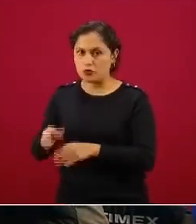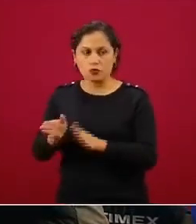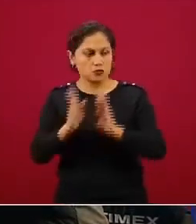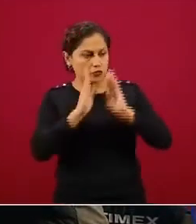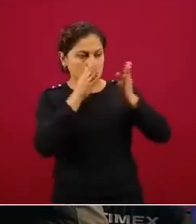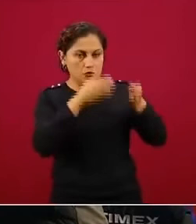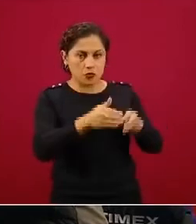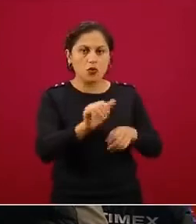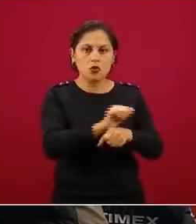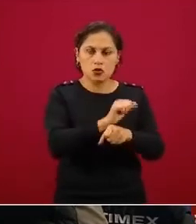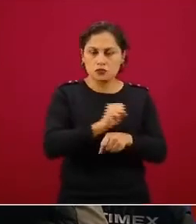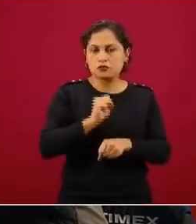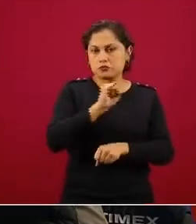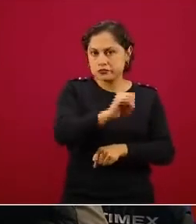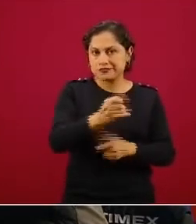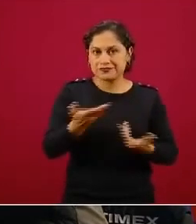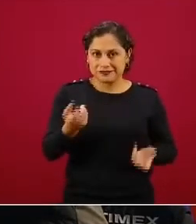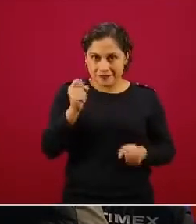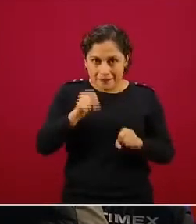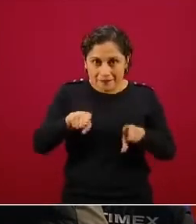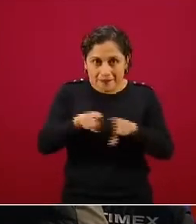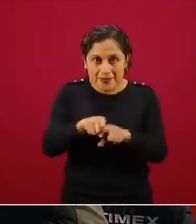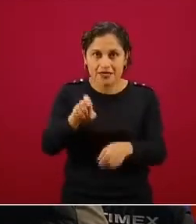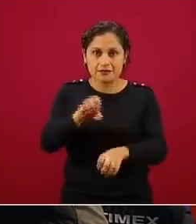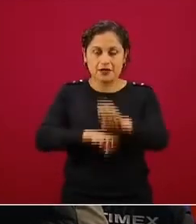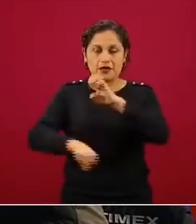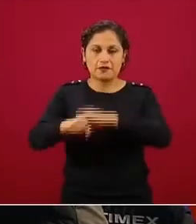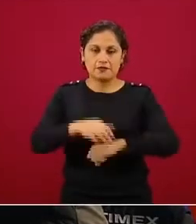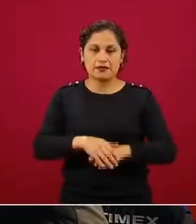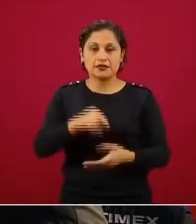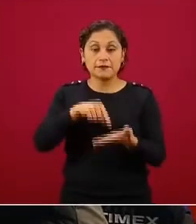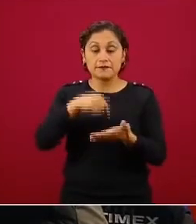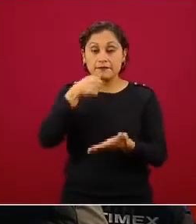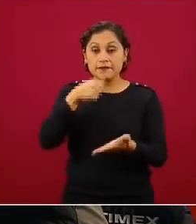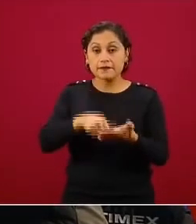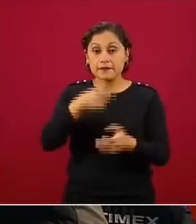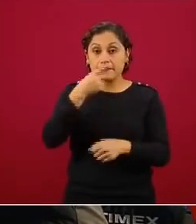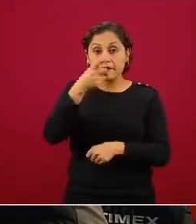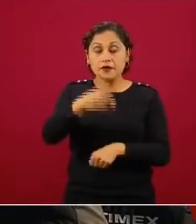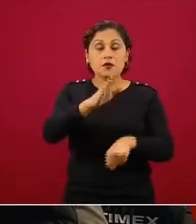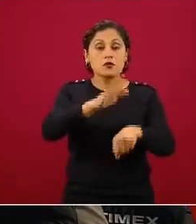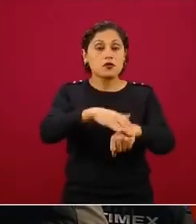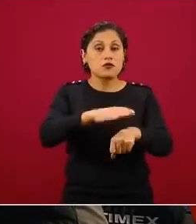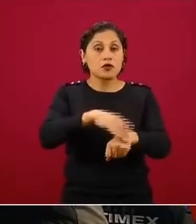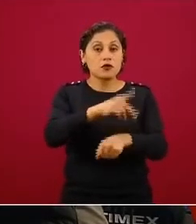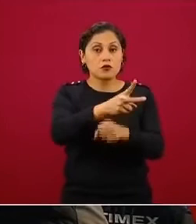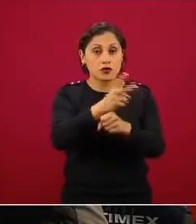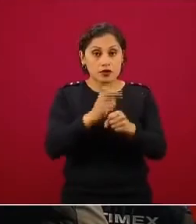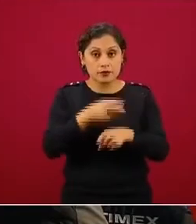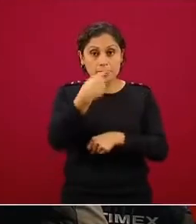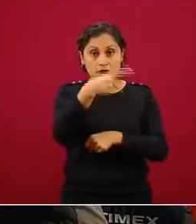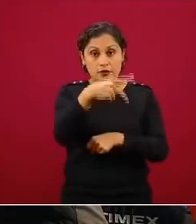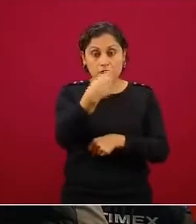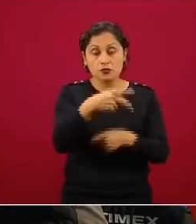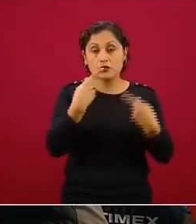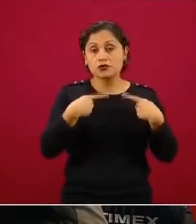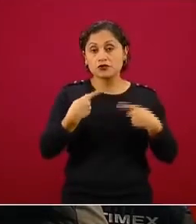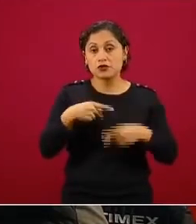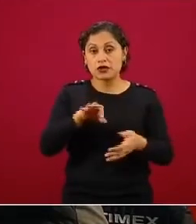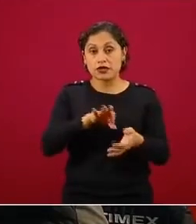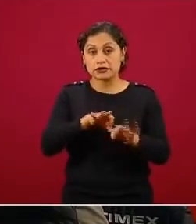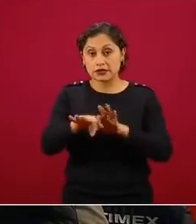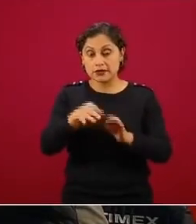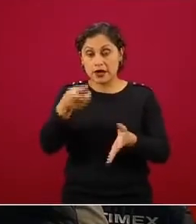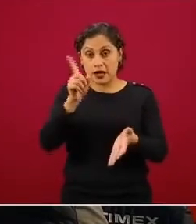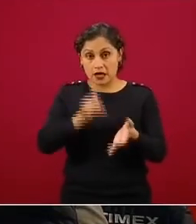ser útil. Y finalmente, le invitamos a que el personal de su empresa se capacite sobre las acciones y medidas para prevenir y evitar cadenas de contagio por